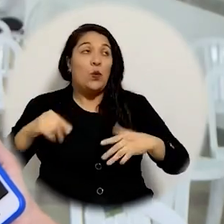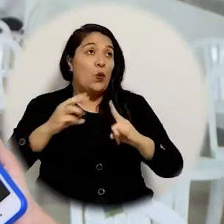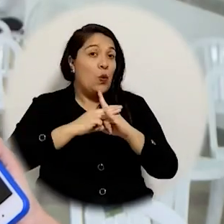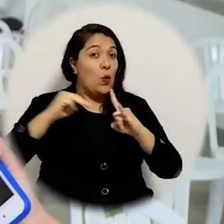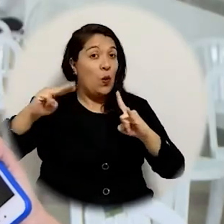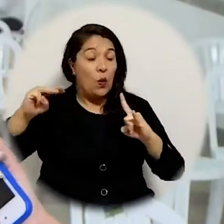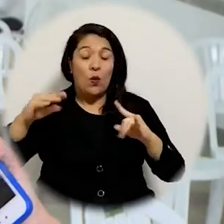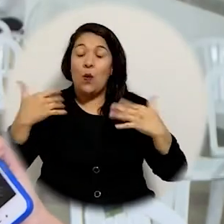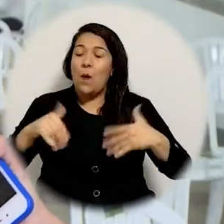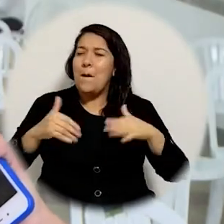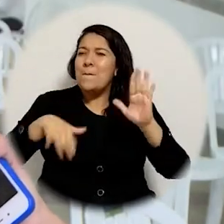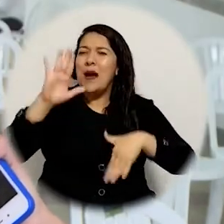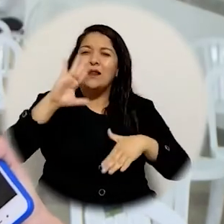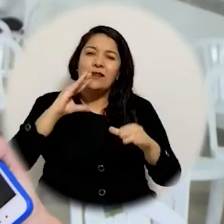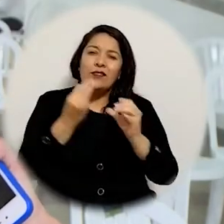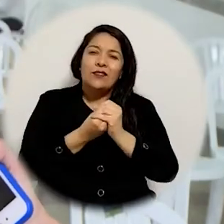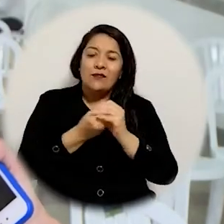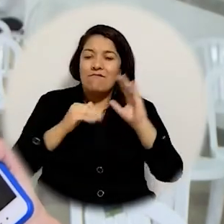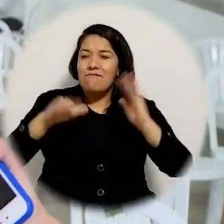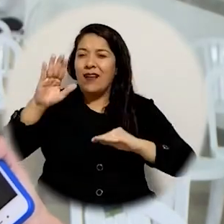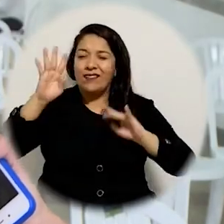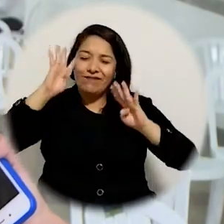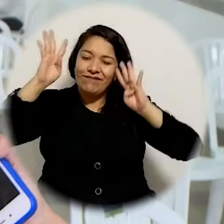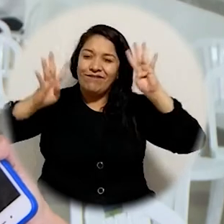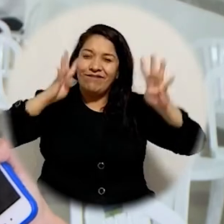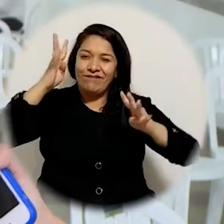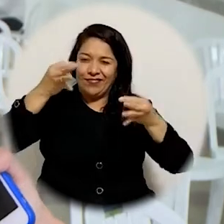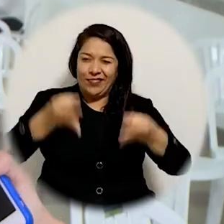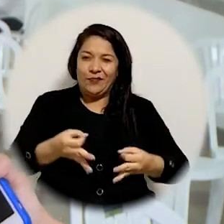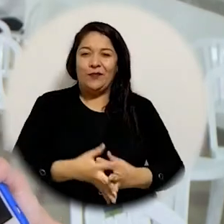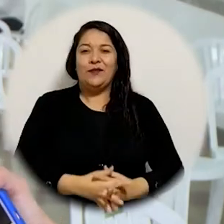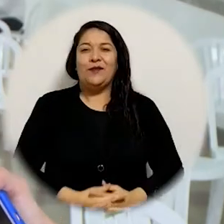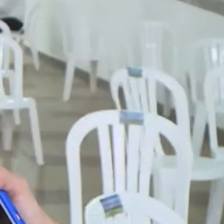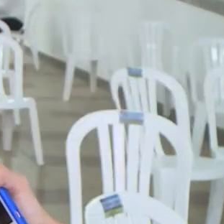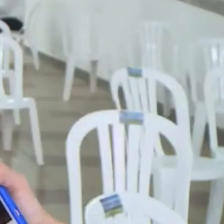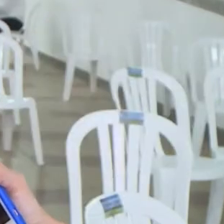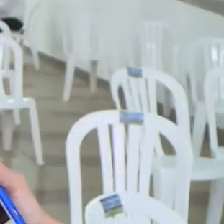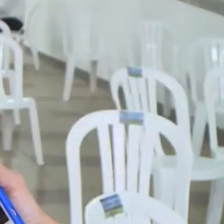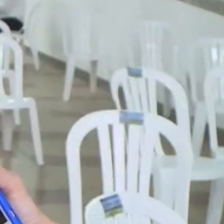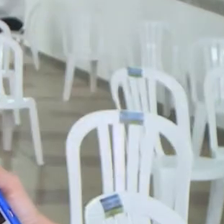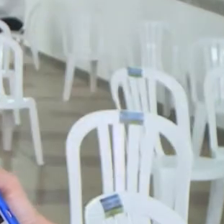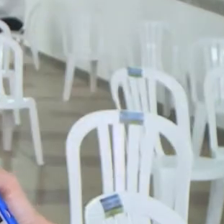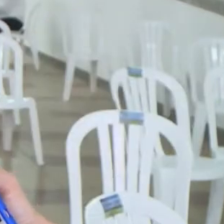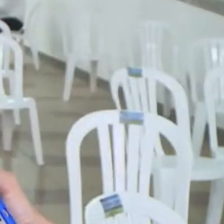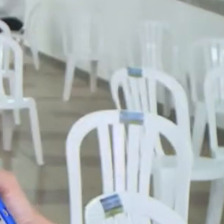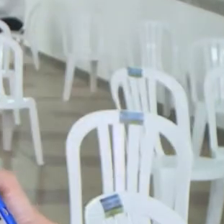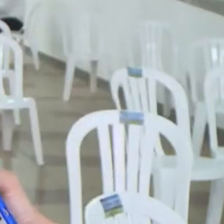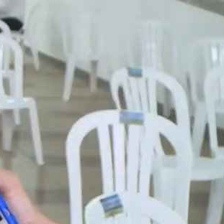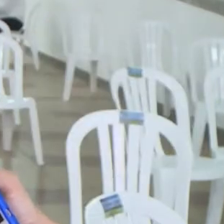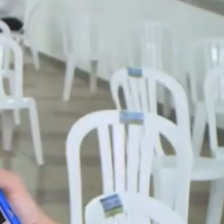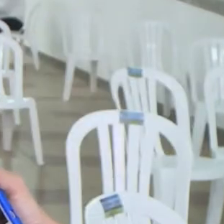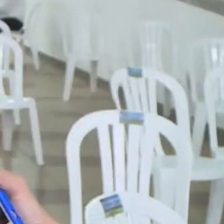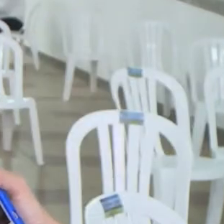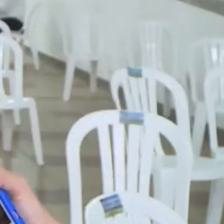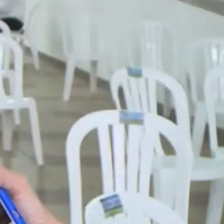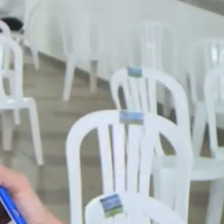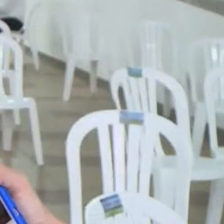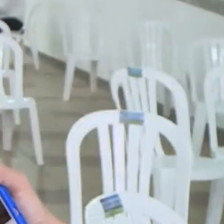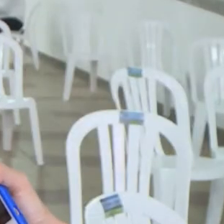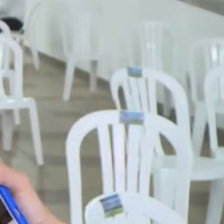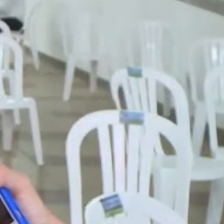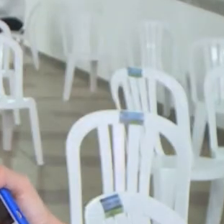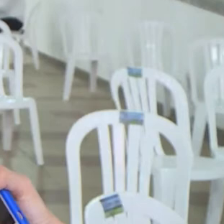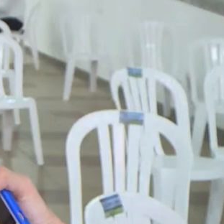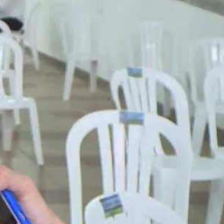planes con cada uno de sus aciertos en medio de este plan de gobierno y que cumpla a cabalidad los cuatro años siguientes que